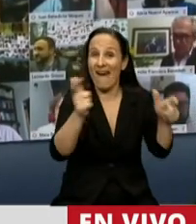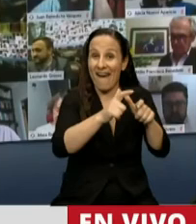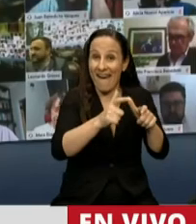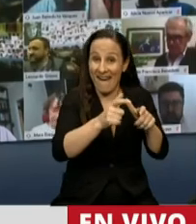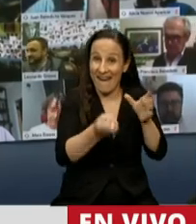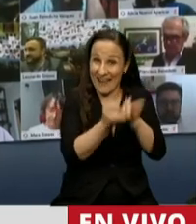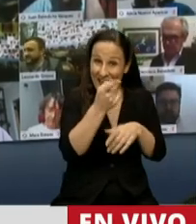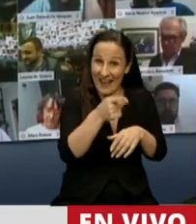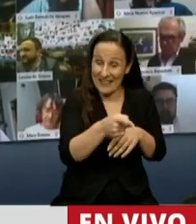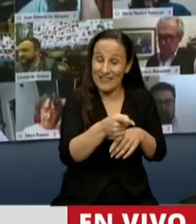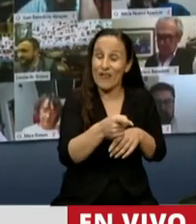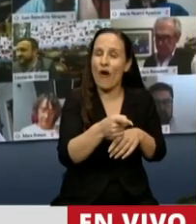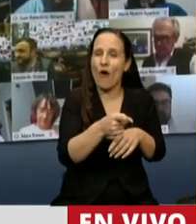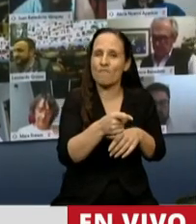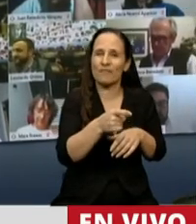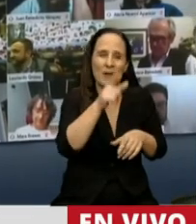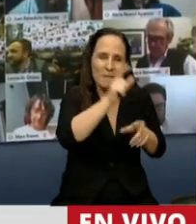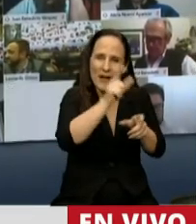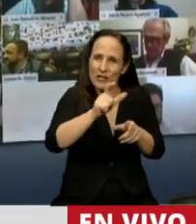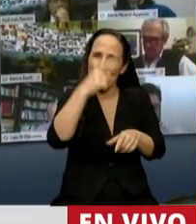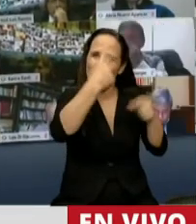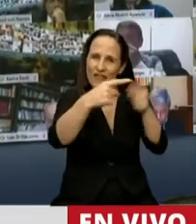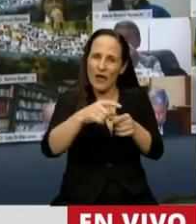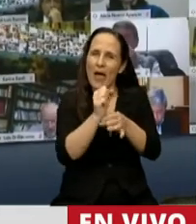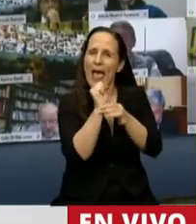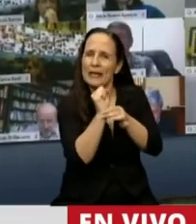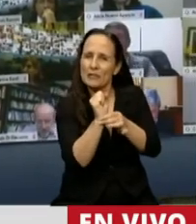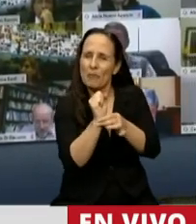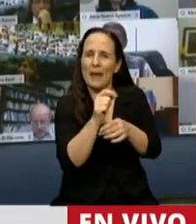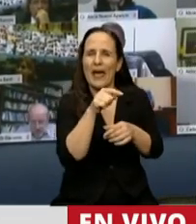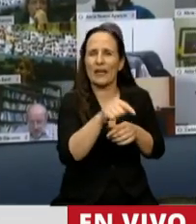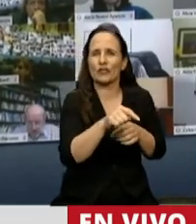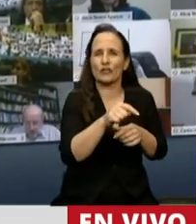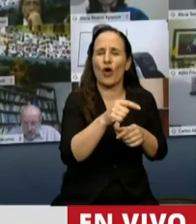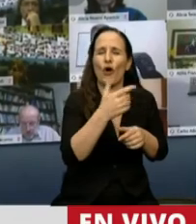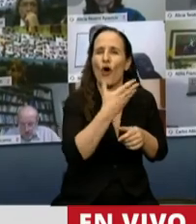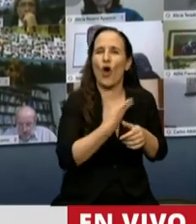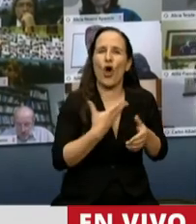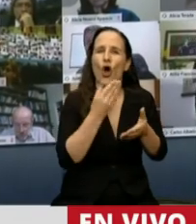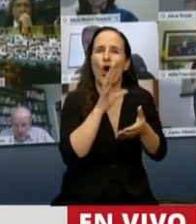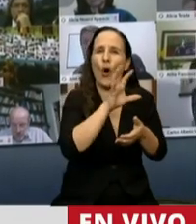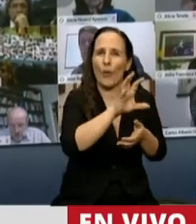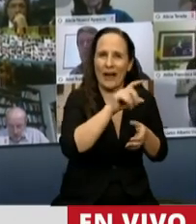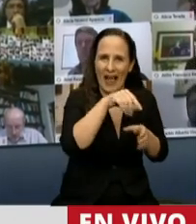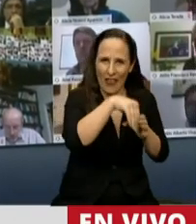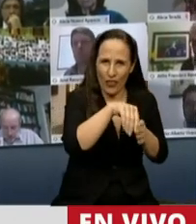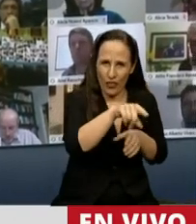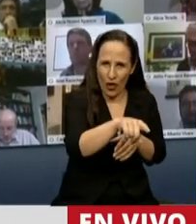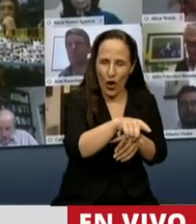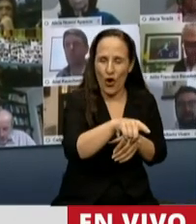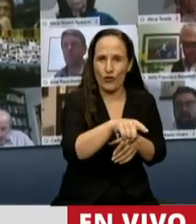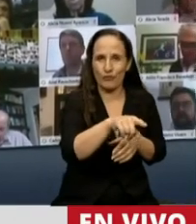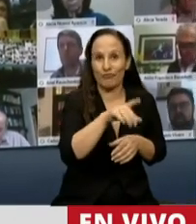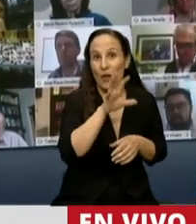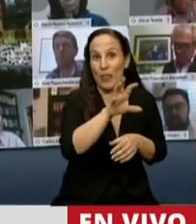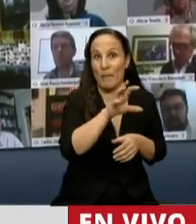por la diversidad de conformación, por los expertos, por la presencia del gobernador, a quien, digamos, a